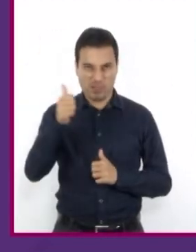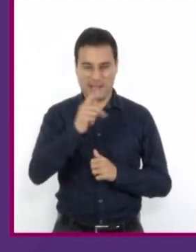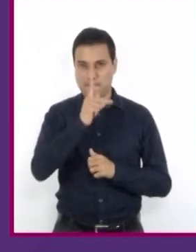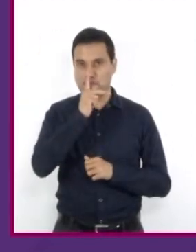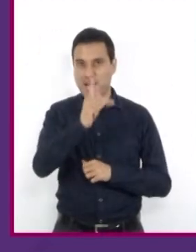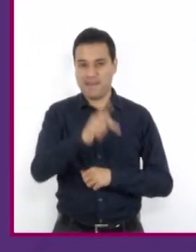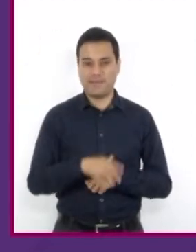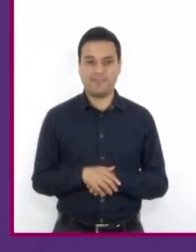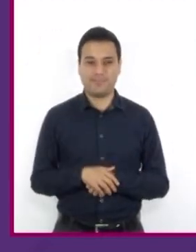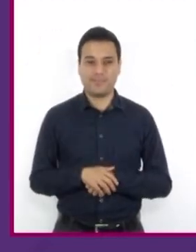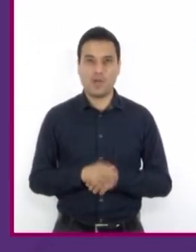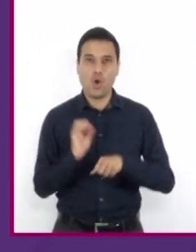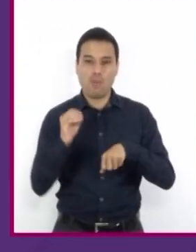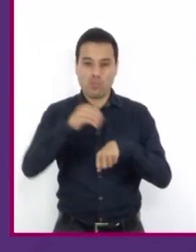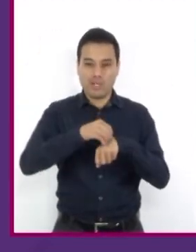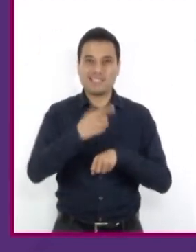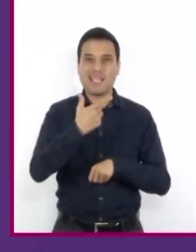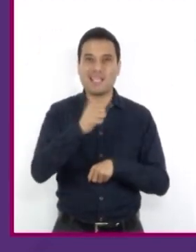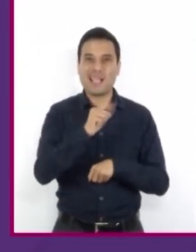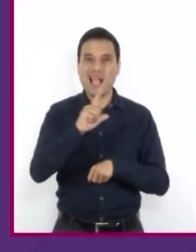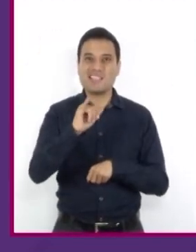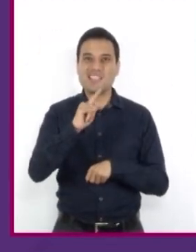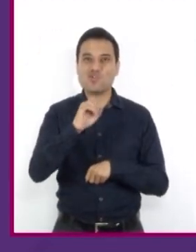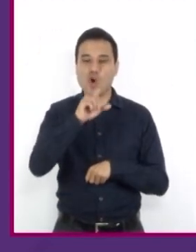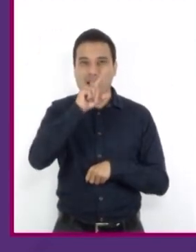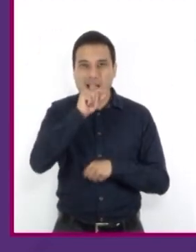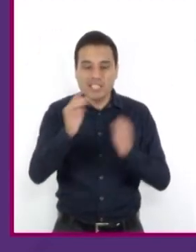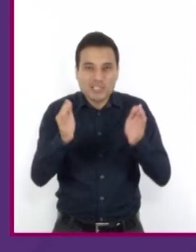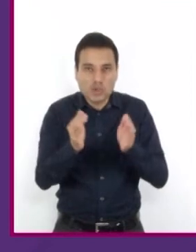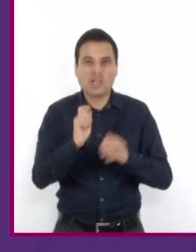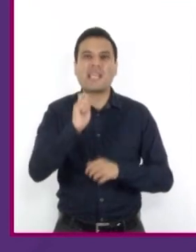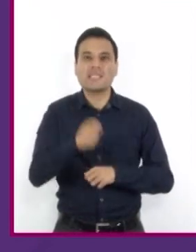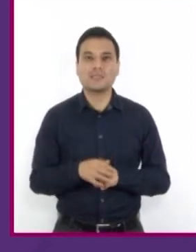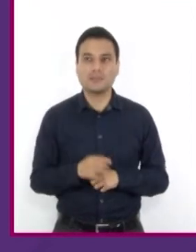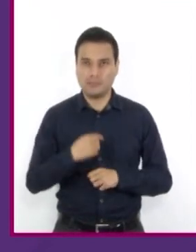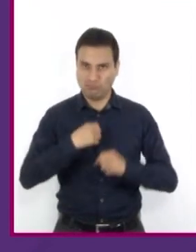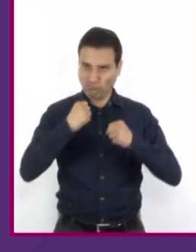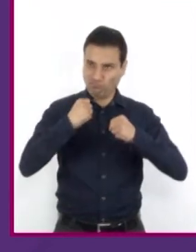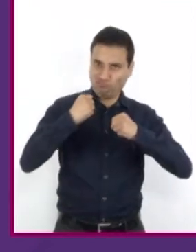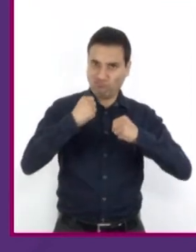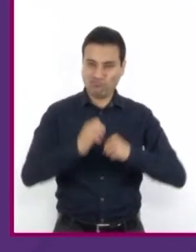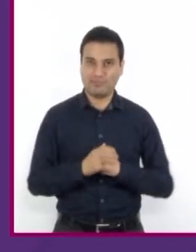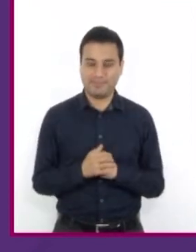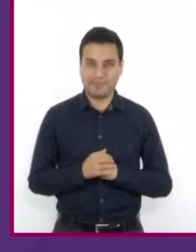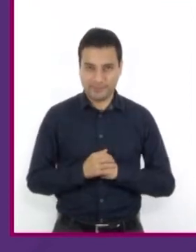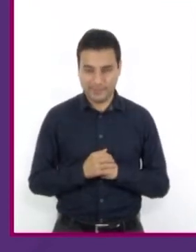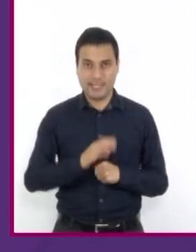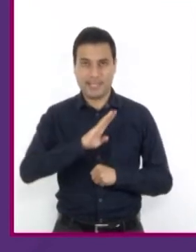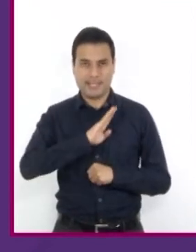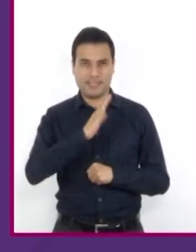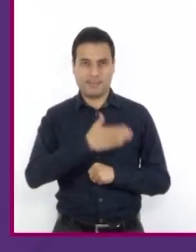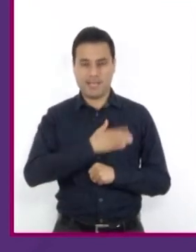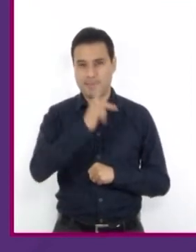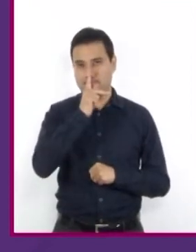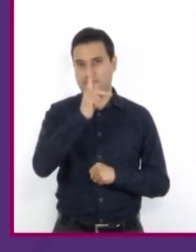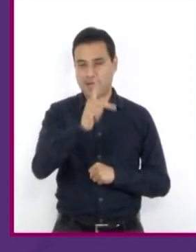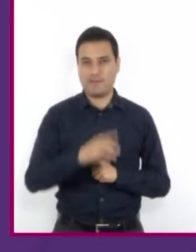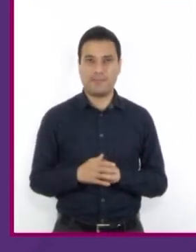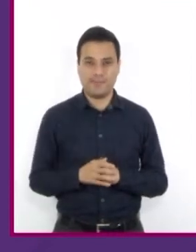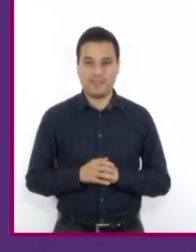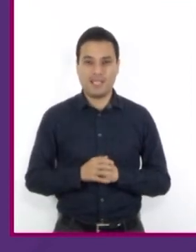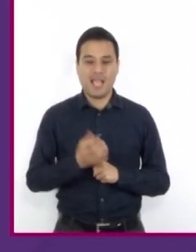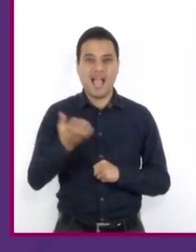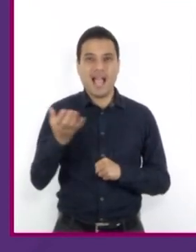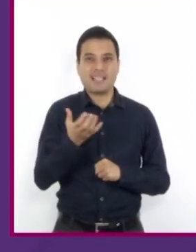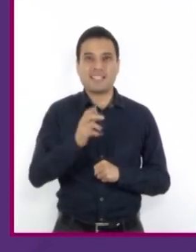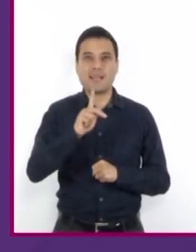común. La de, ¡ponerse gallito! Lo cual en México sería, ¡ponerse el brinco! Y en España, la expresión, ¡hacer piña!